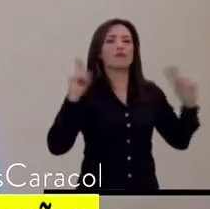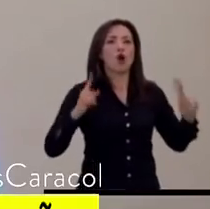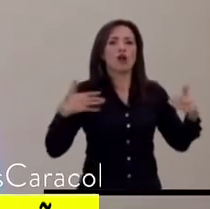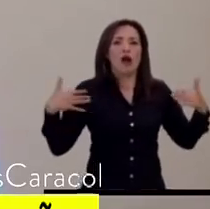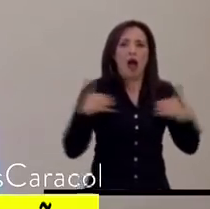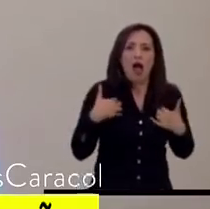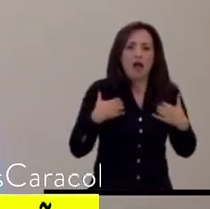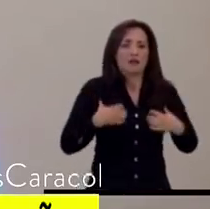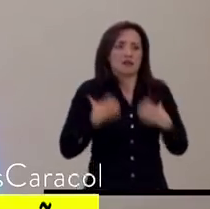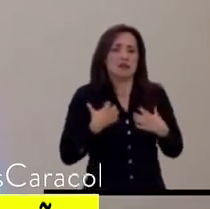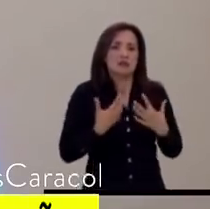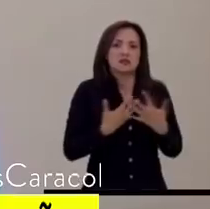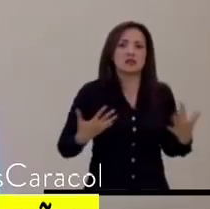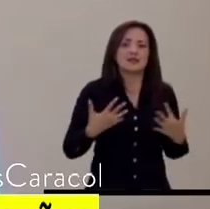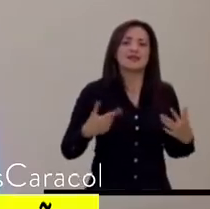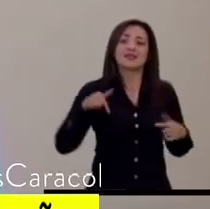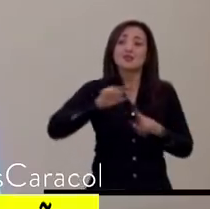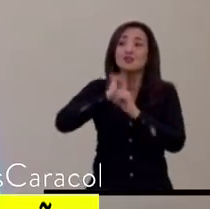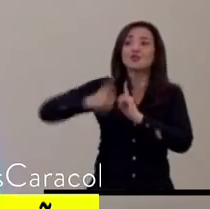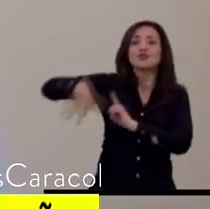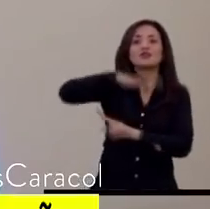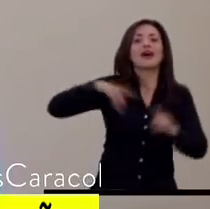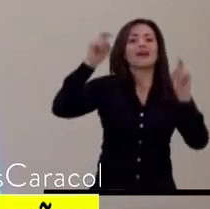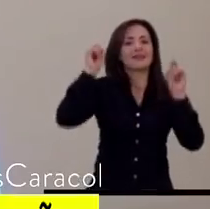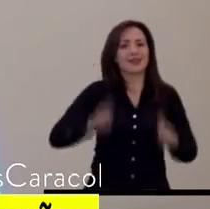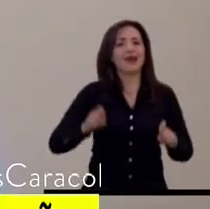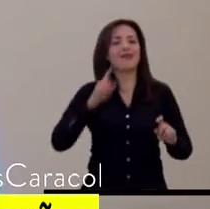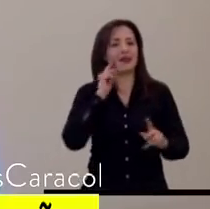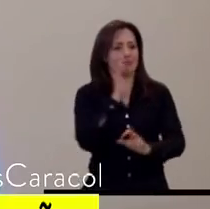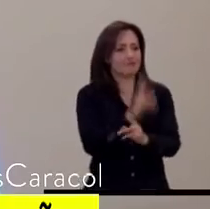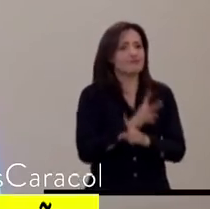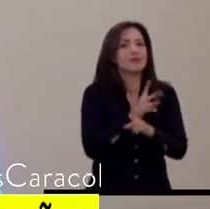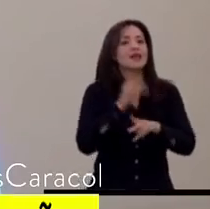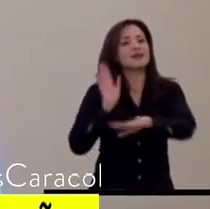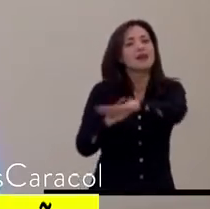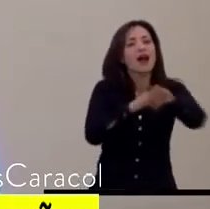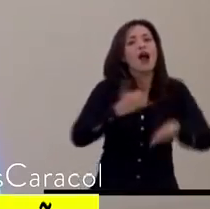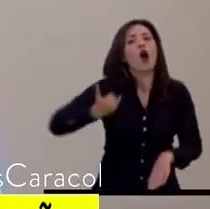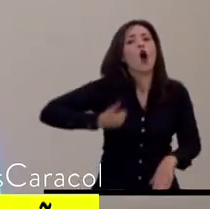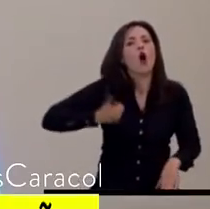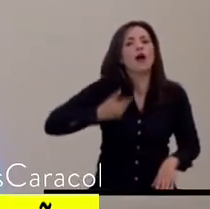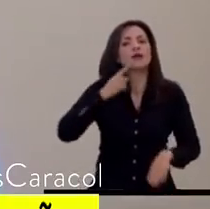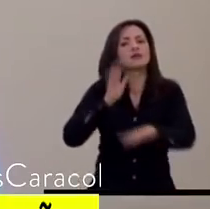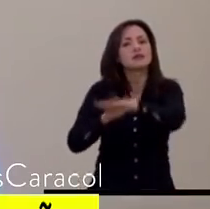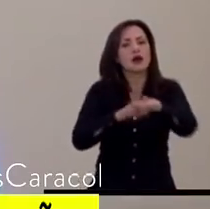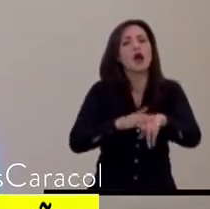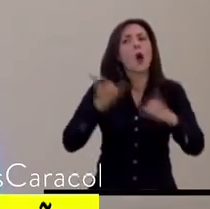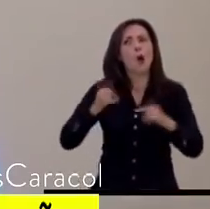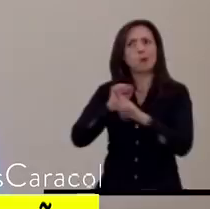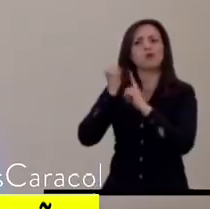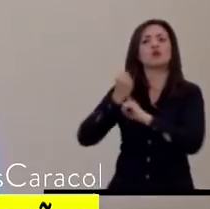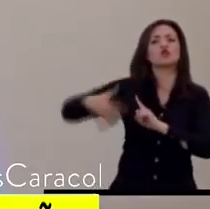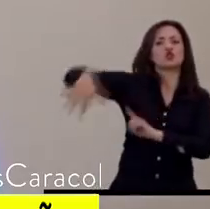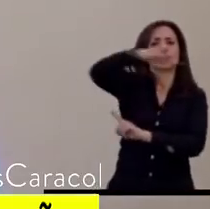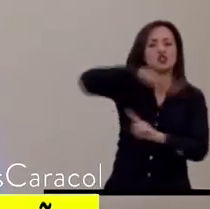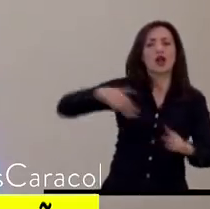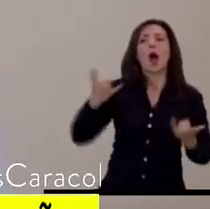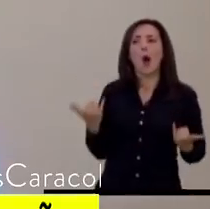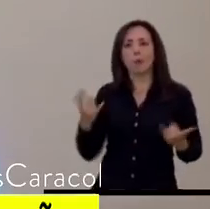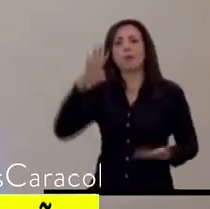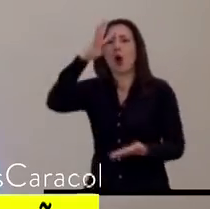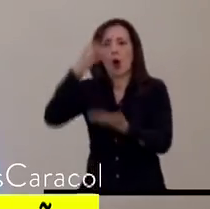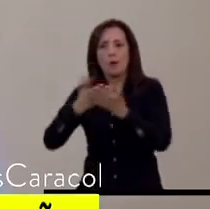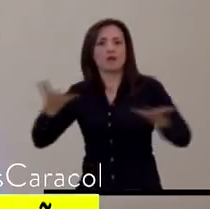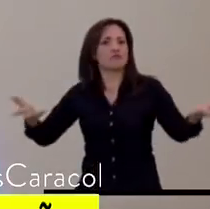y como sociedad tenemos que rodear y decirle a los jóvenes de este país que cuentan con una sociedad, con una opinión y con un Estado